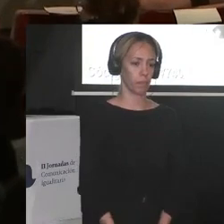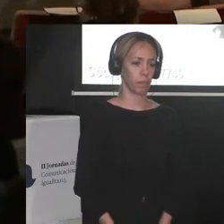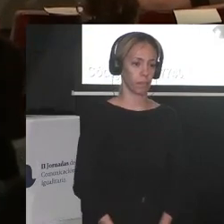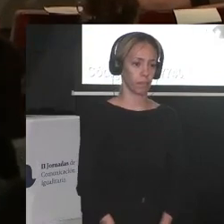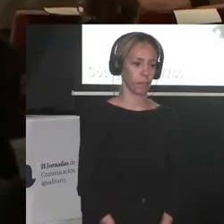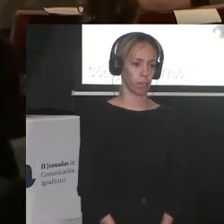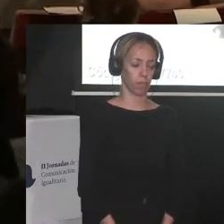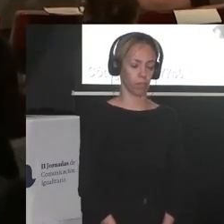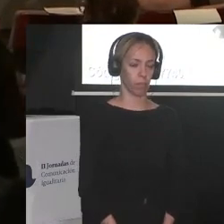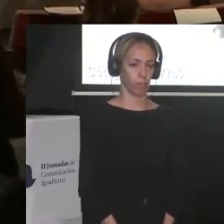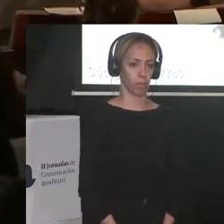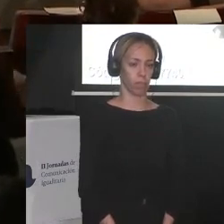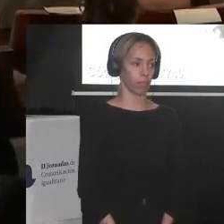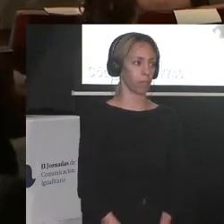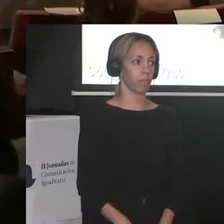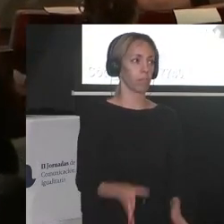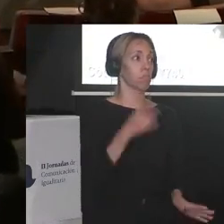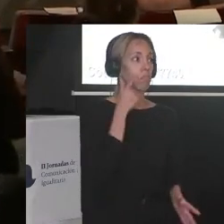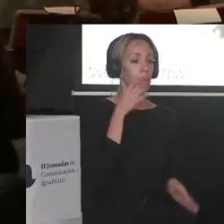si pasamos al streaming